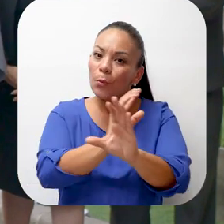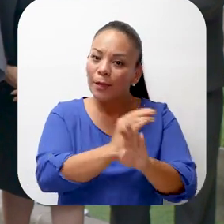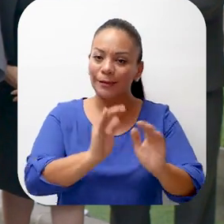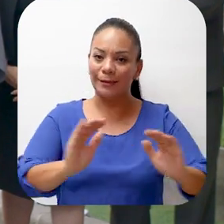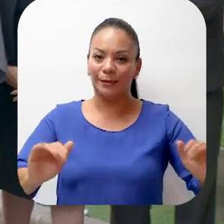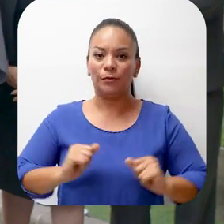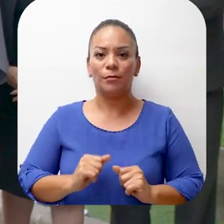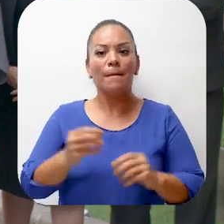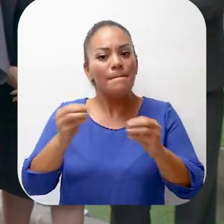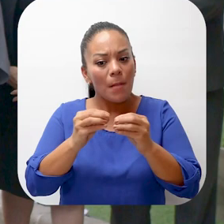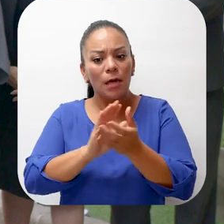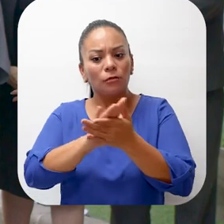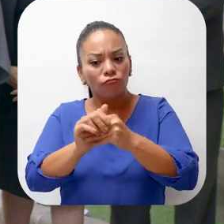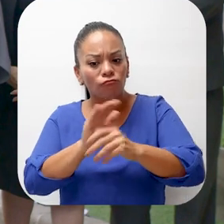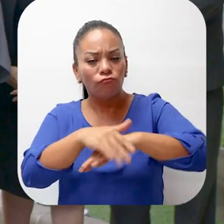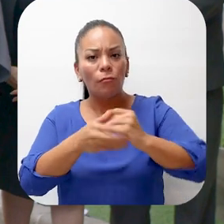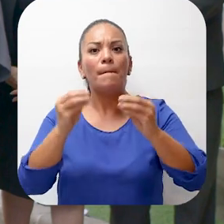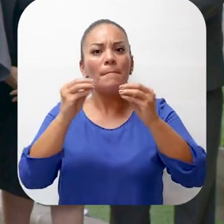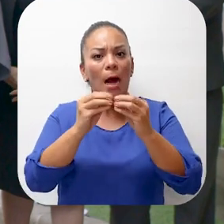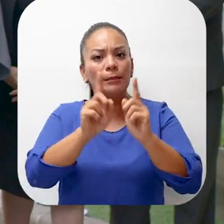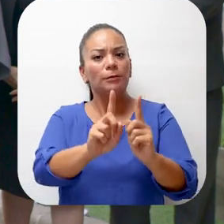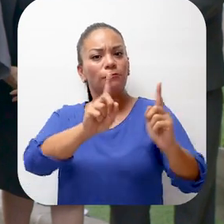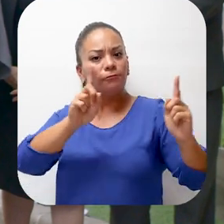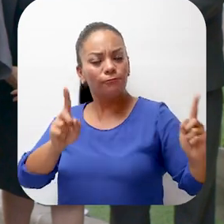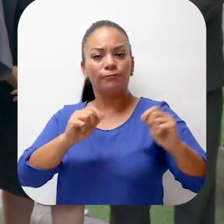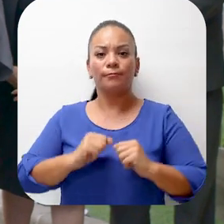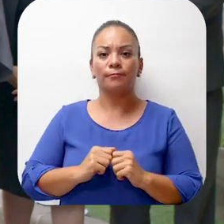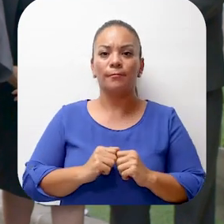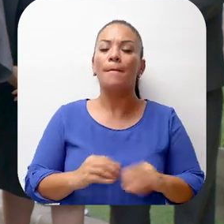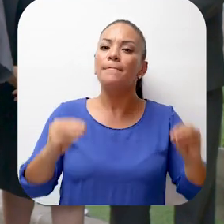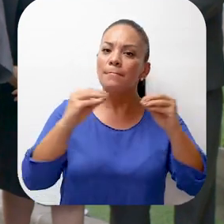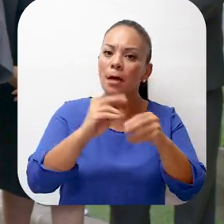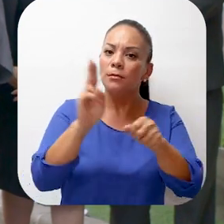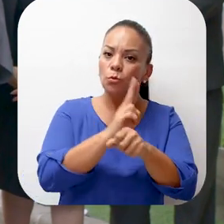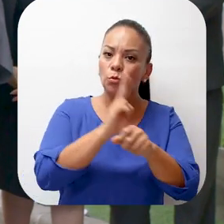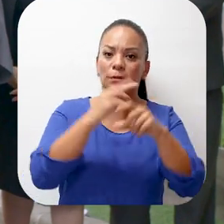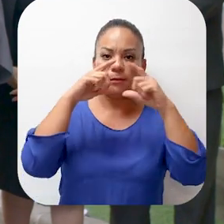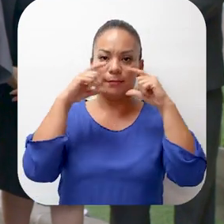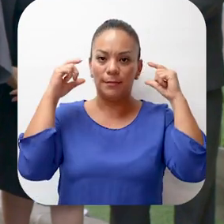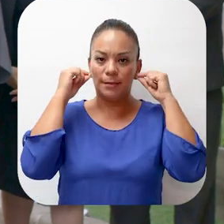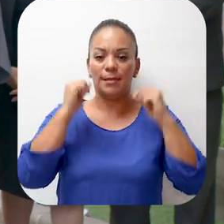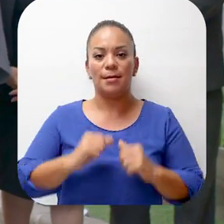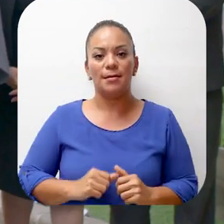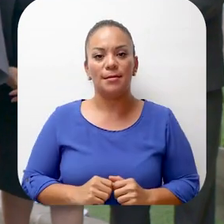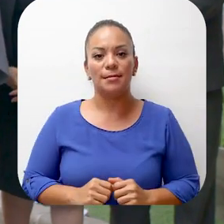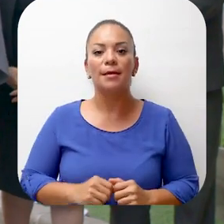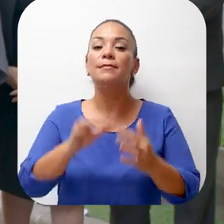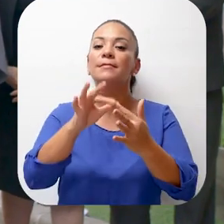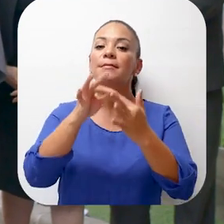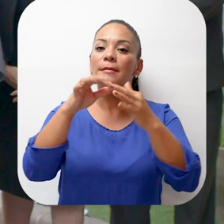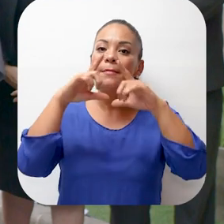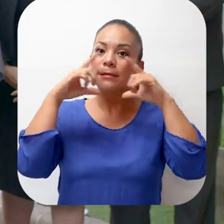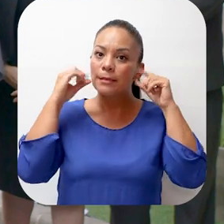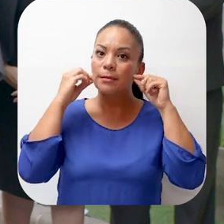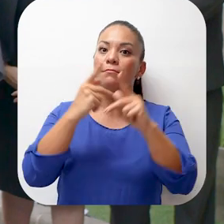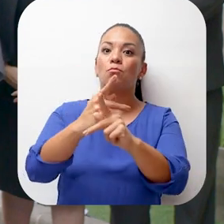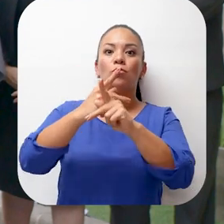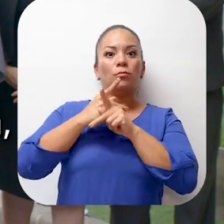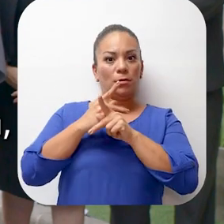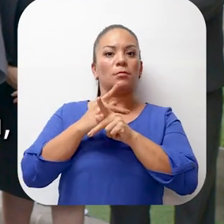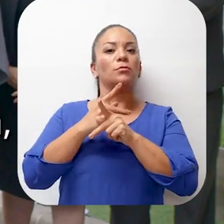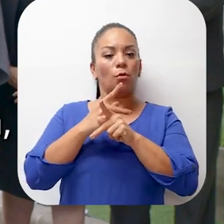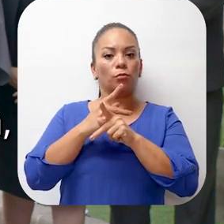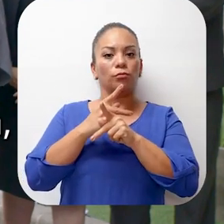aumentar el lavado de manos, aumentar el distanciamiento, aumentar el uso de la mascarilla, en especial mascarillas de alta